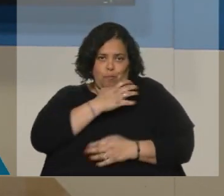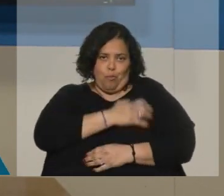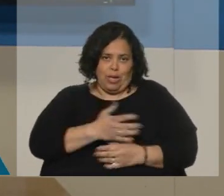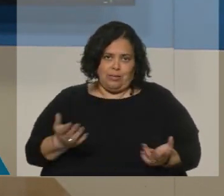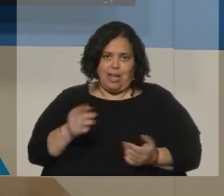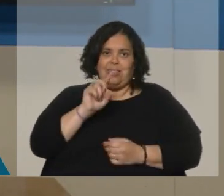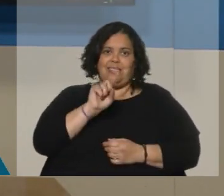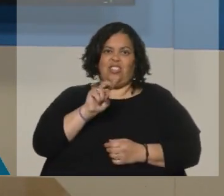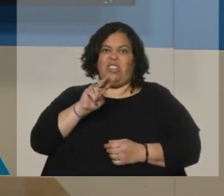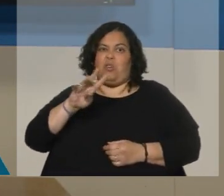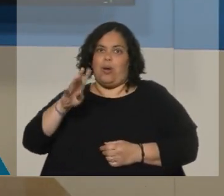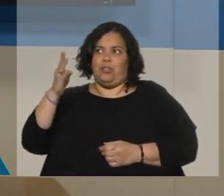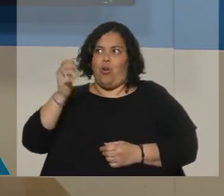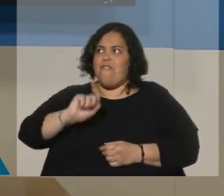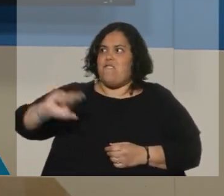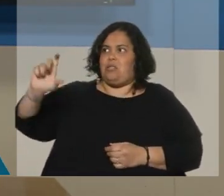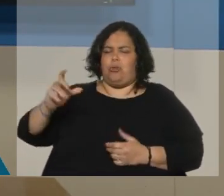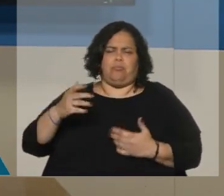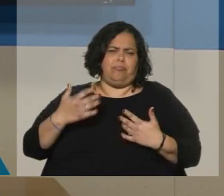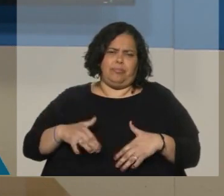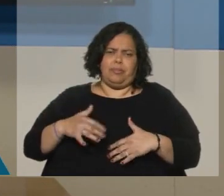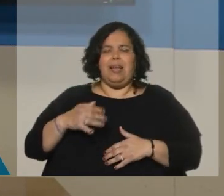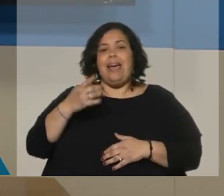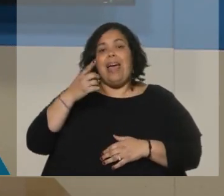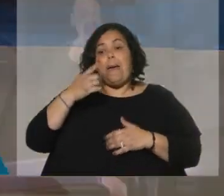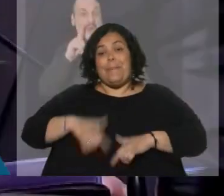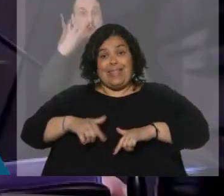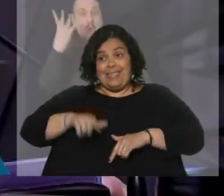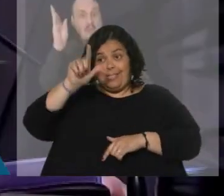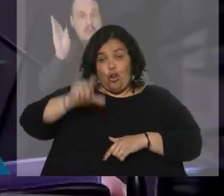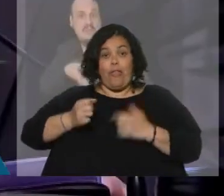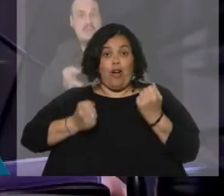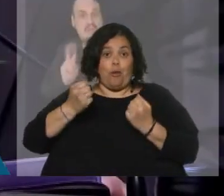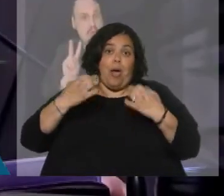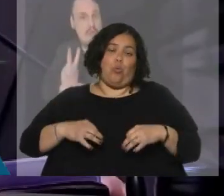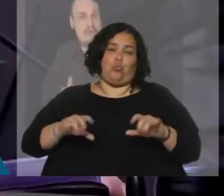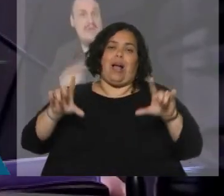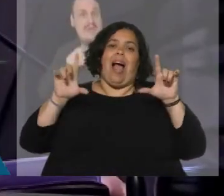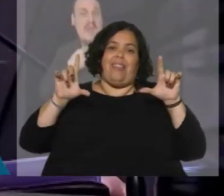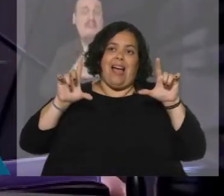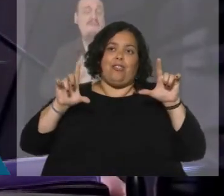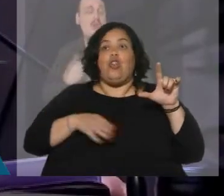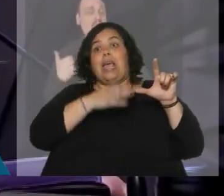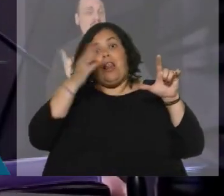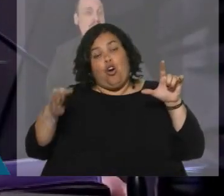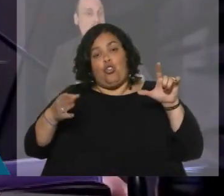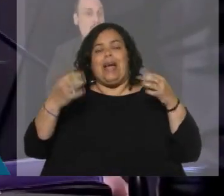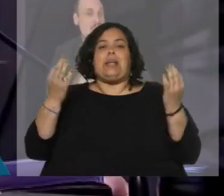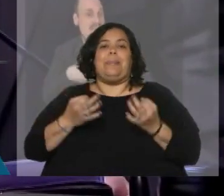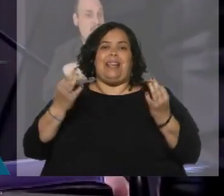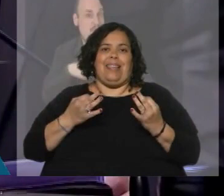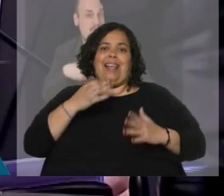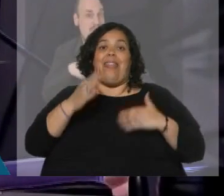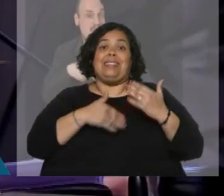economía era central. Además, el ministro de Economía es uno de los candidatos y otro de los candidatos es un especialista en desarrollo